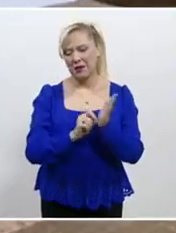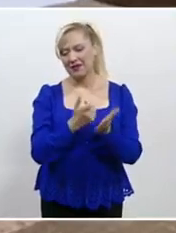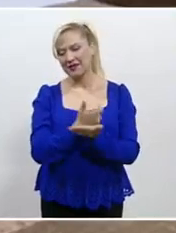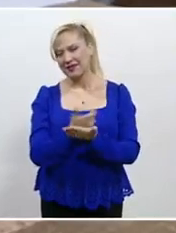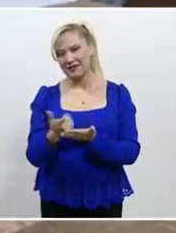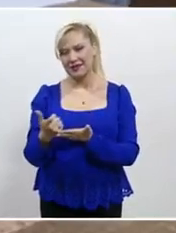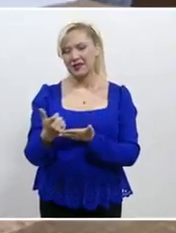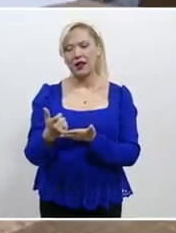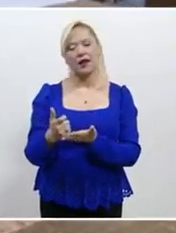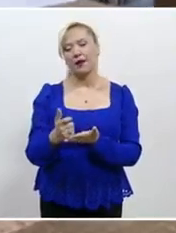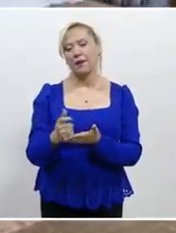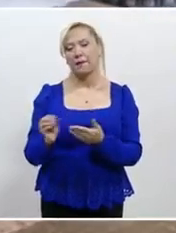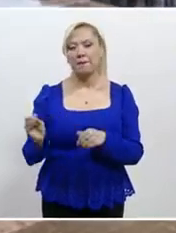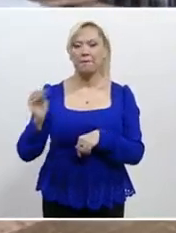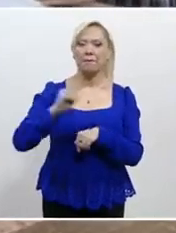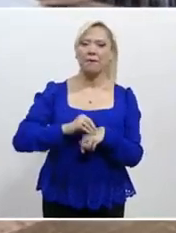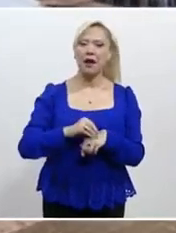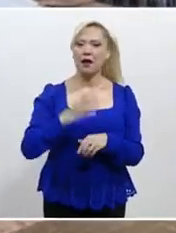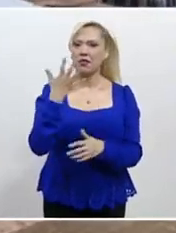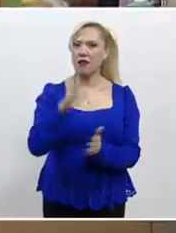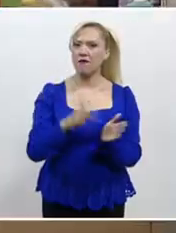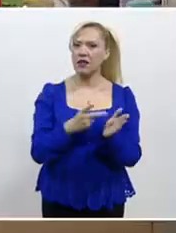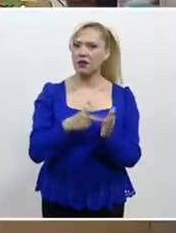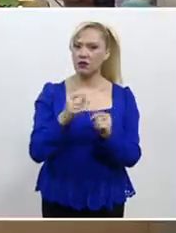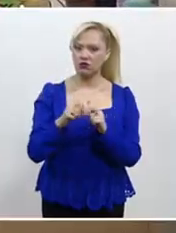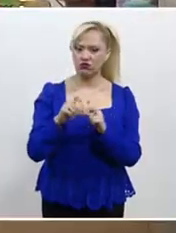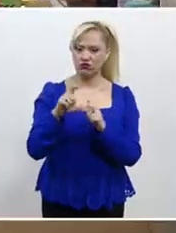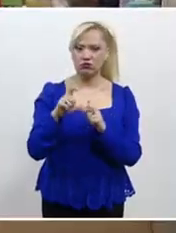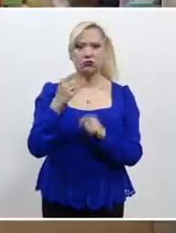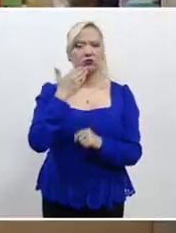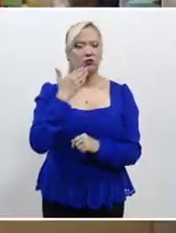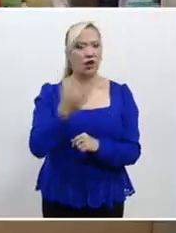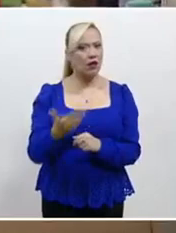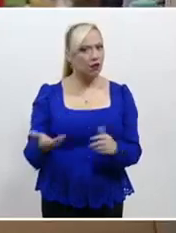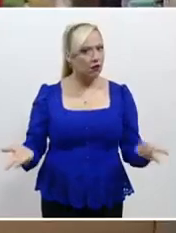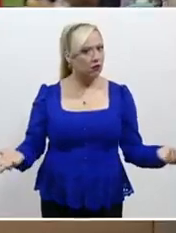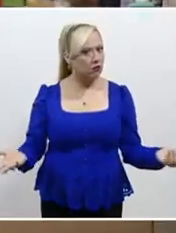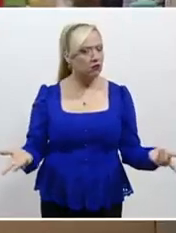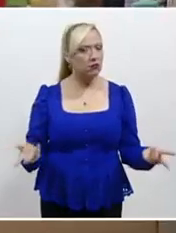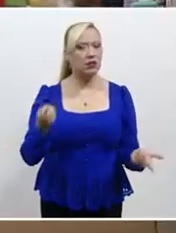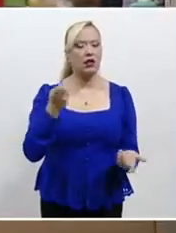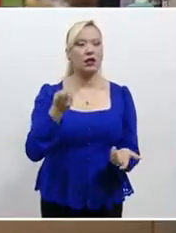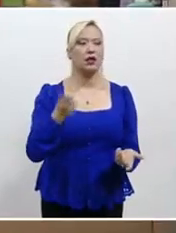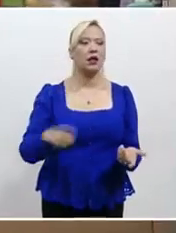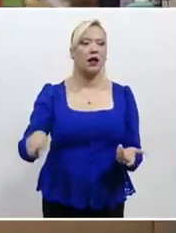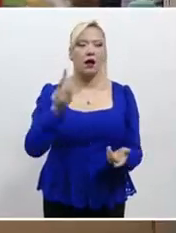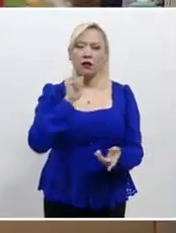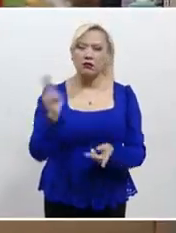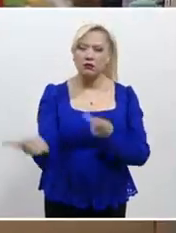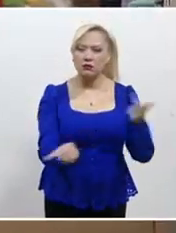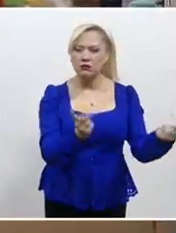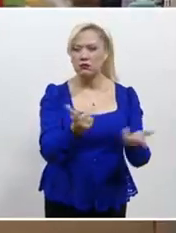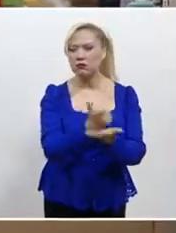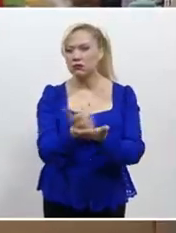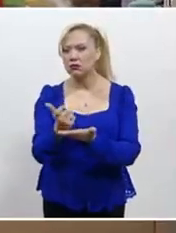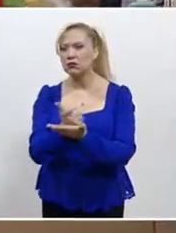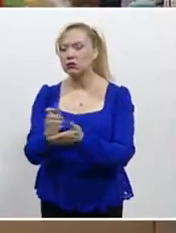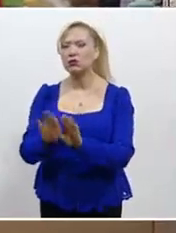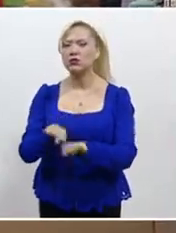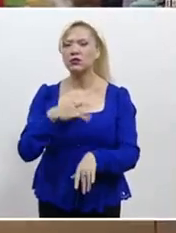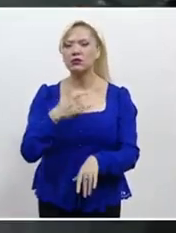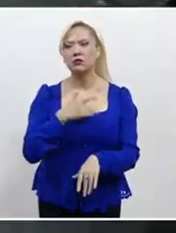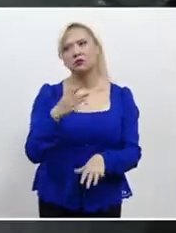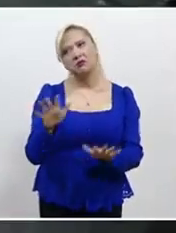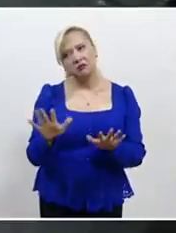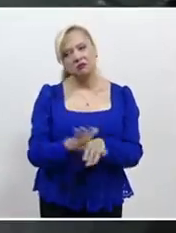1 a 2 salarios mínimos. Según los resultados de los índices globales de personal y remuneraciones de los sectores económicos,